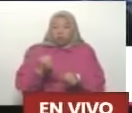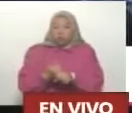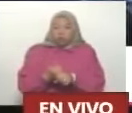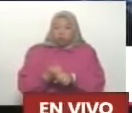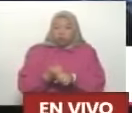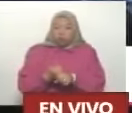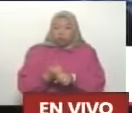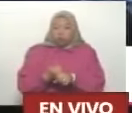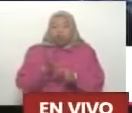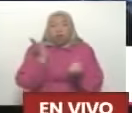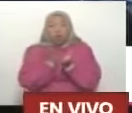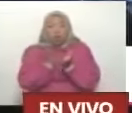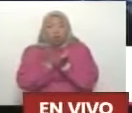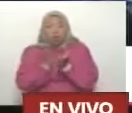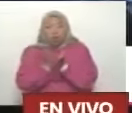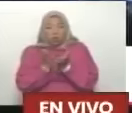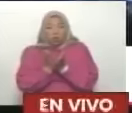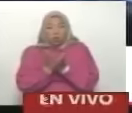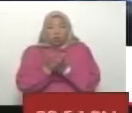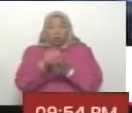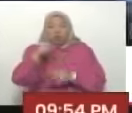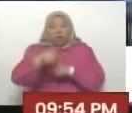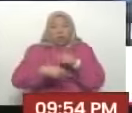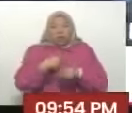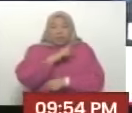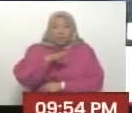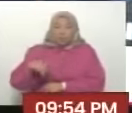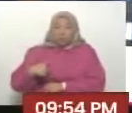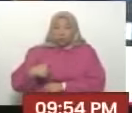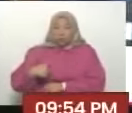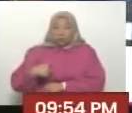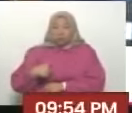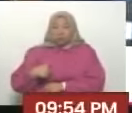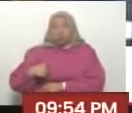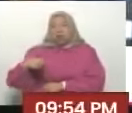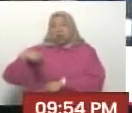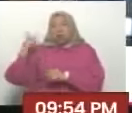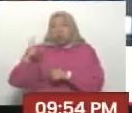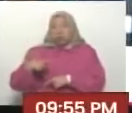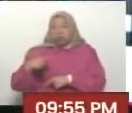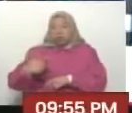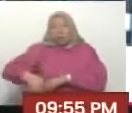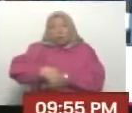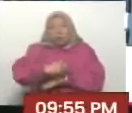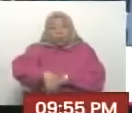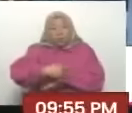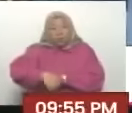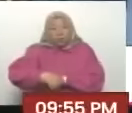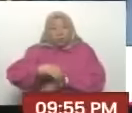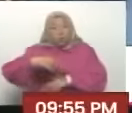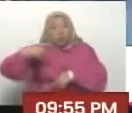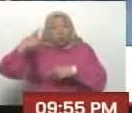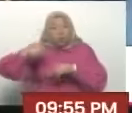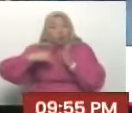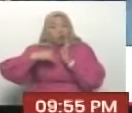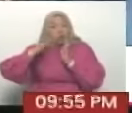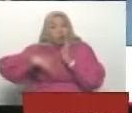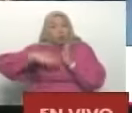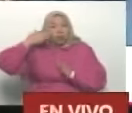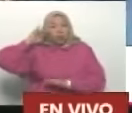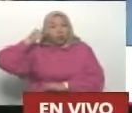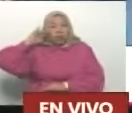cancha, en el parque. Redes, calles, medios y